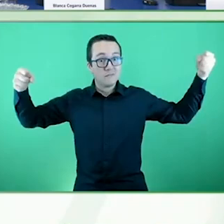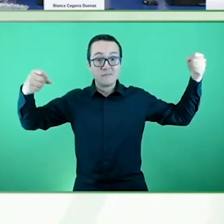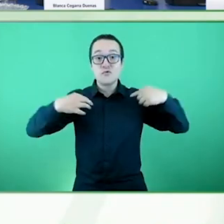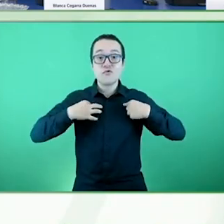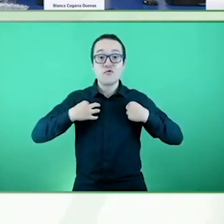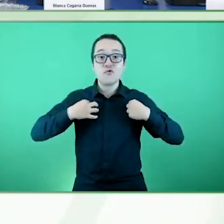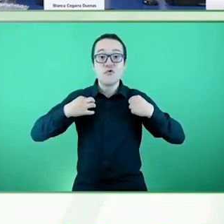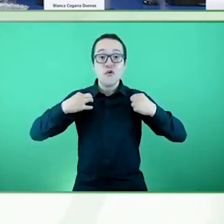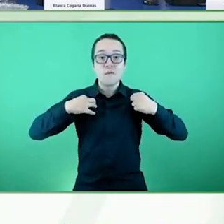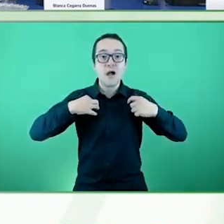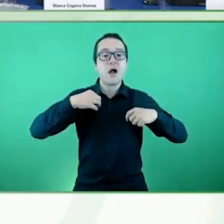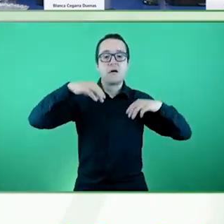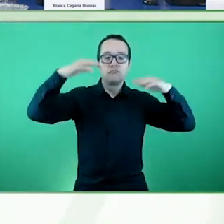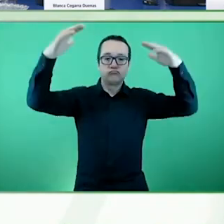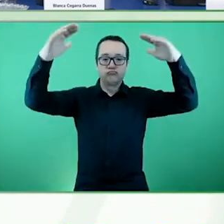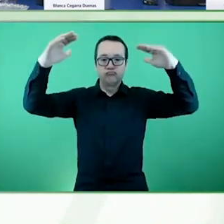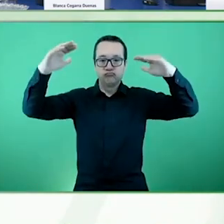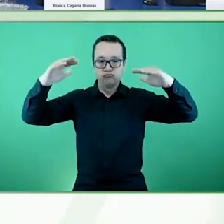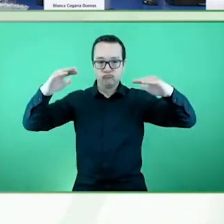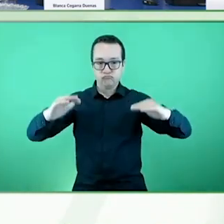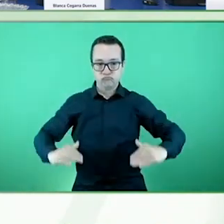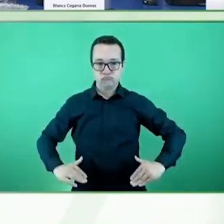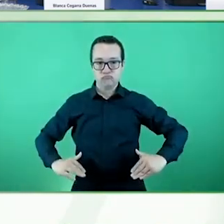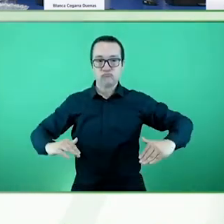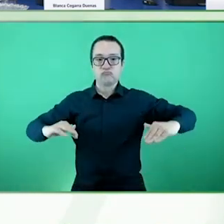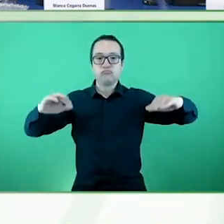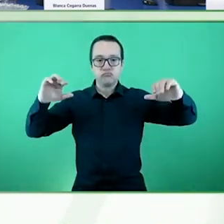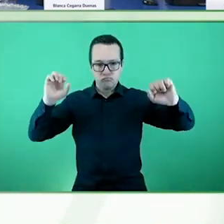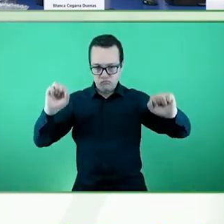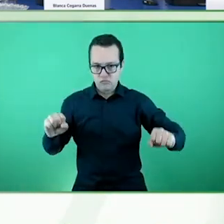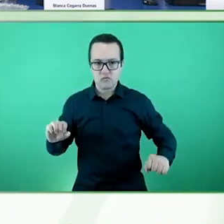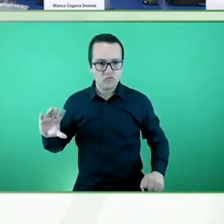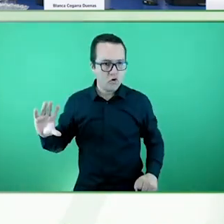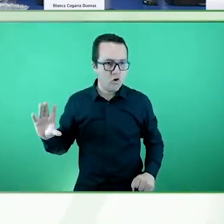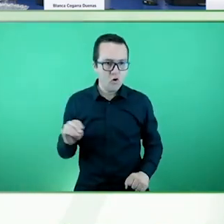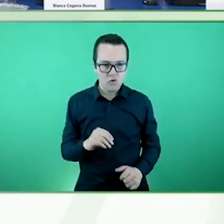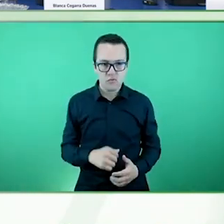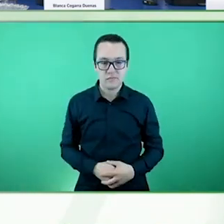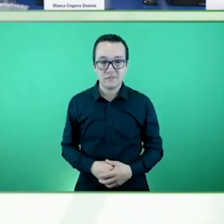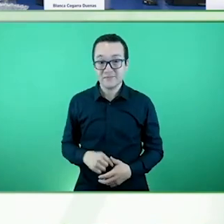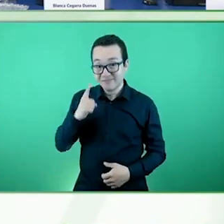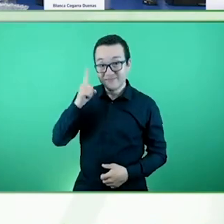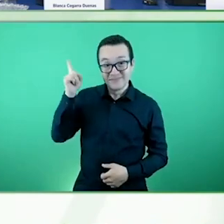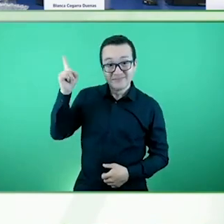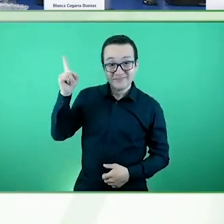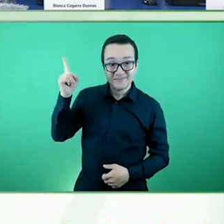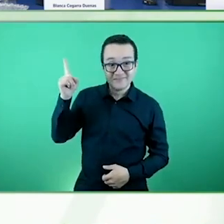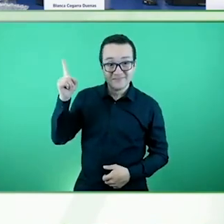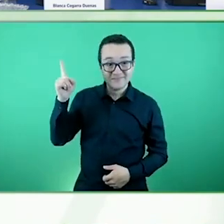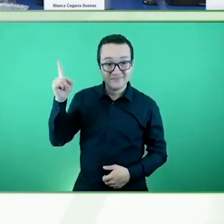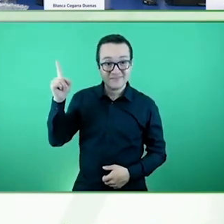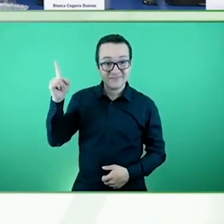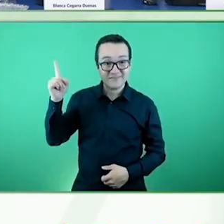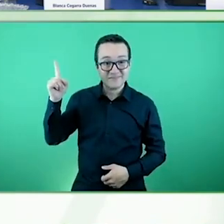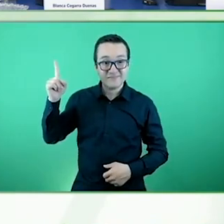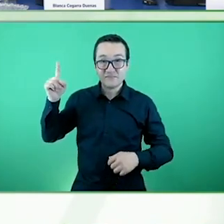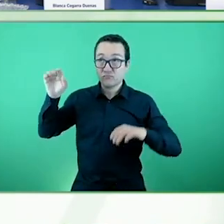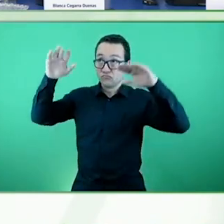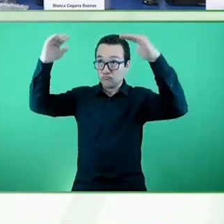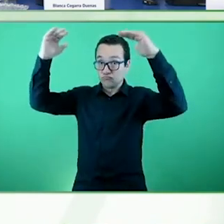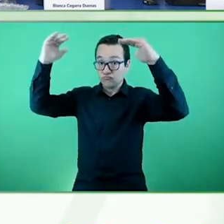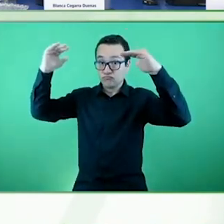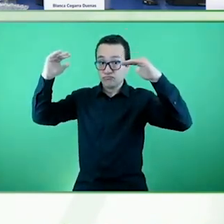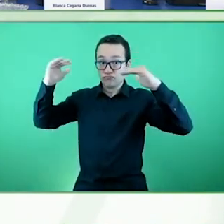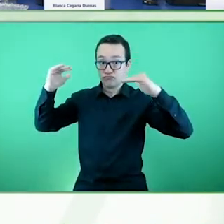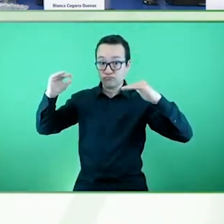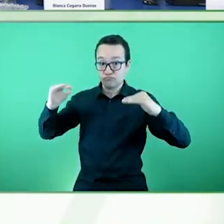todo lo que necesitan y luego lo pueden subir. La encimera que se adapte a la altura es muy interesante para personas que van con una silla de ruedas manual